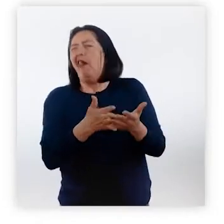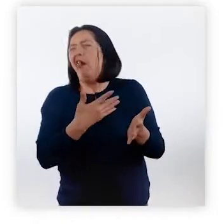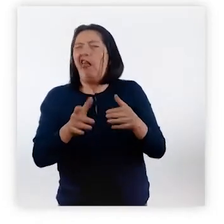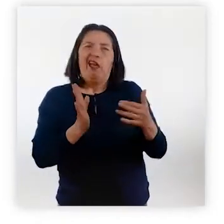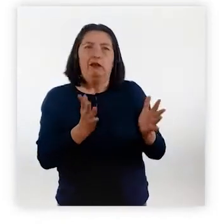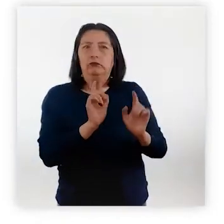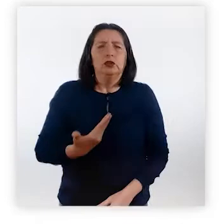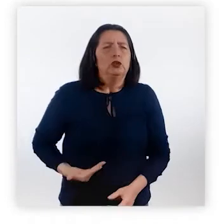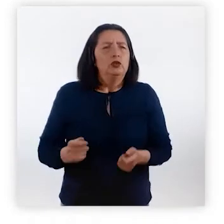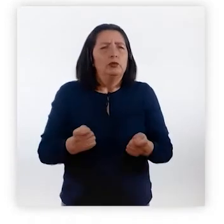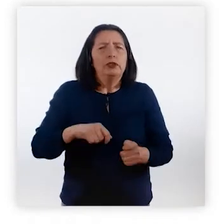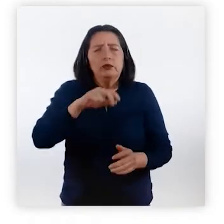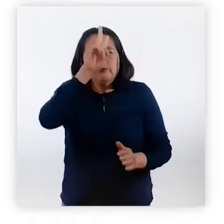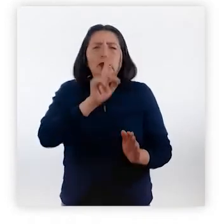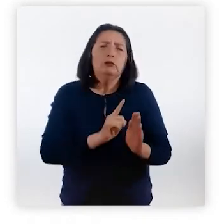la guardia ante la COVID-19.